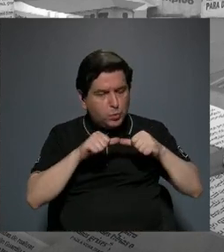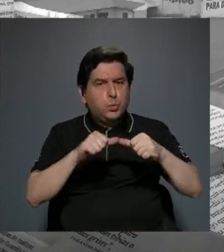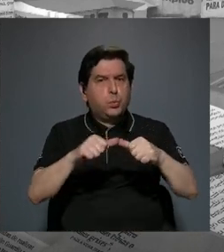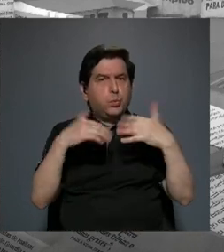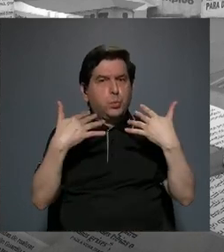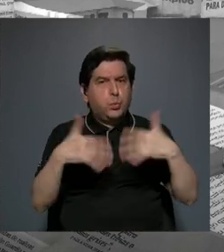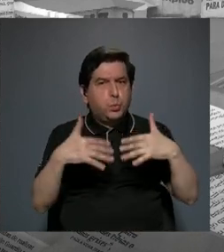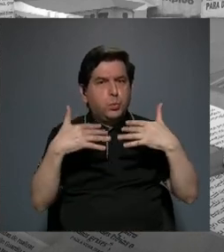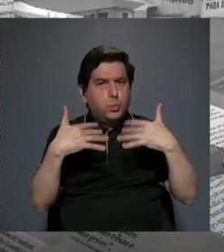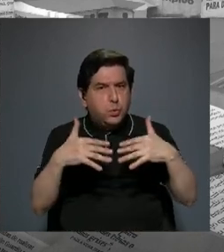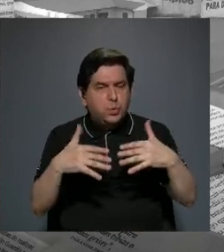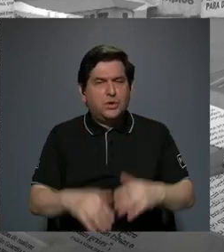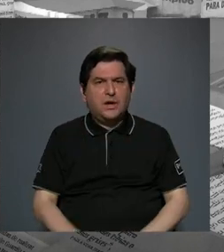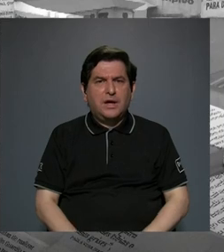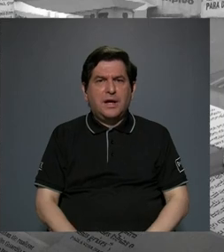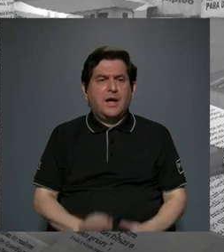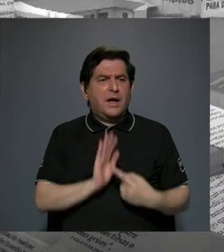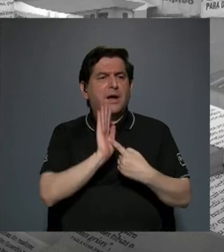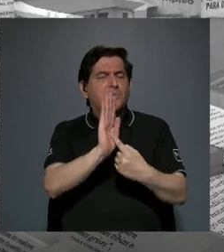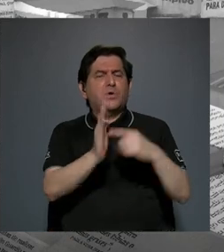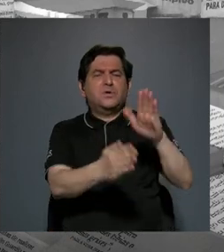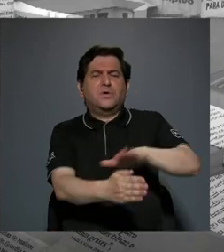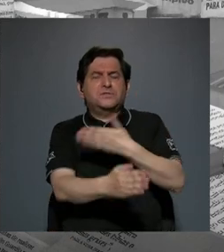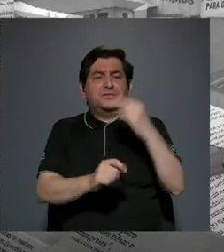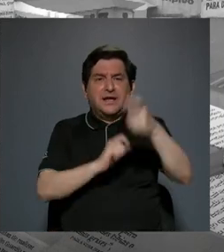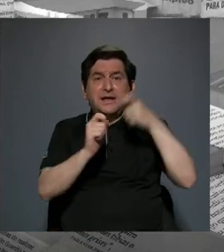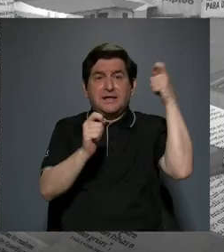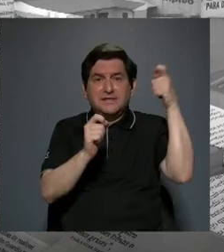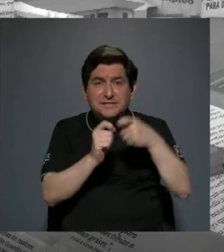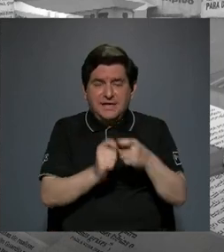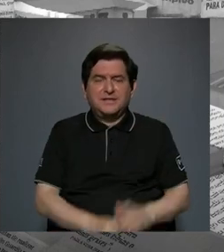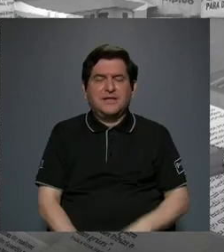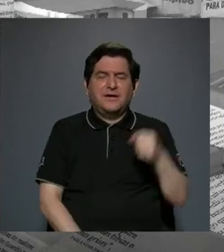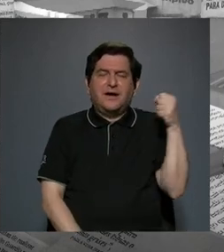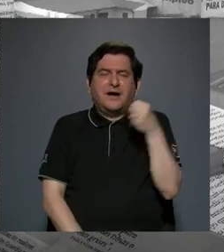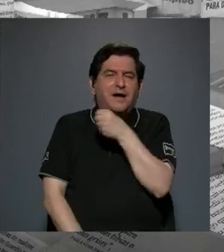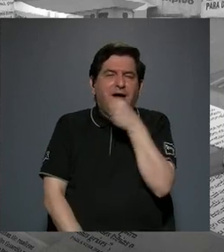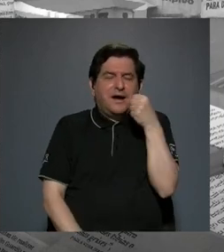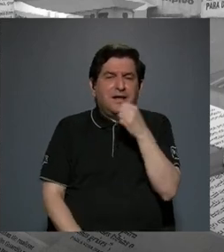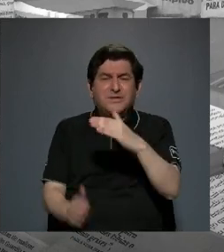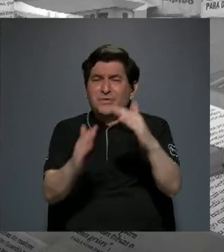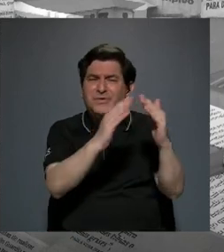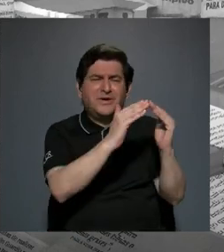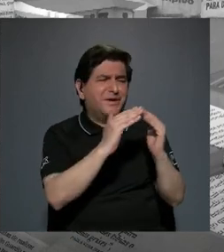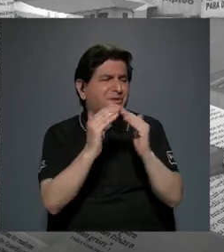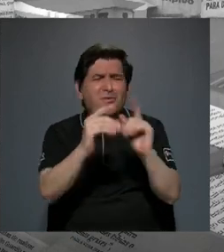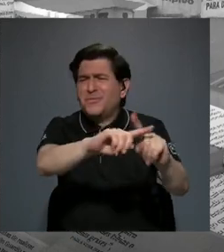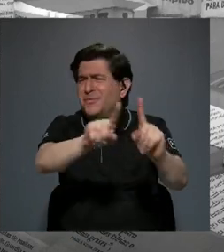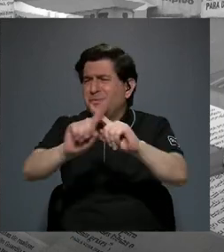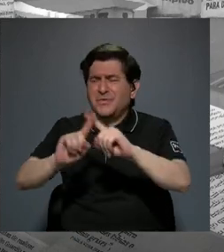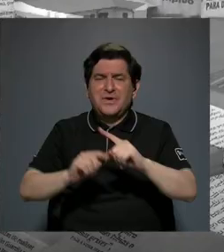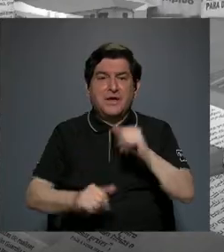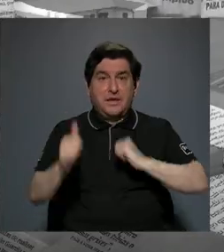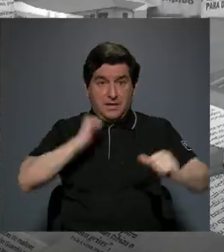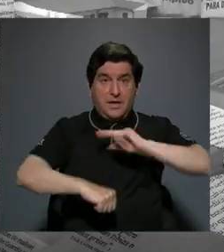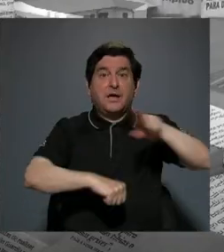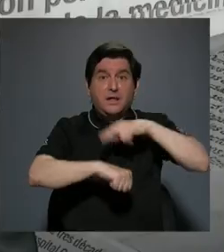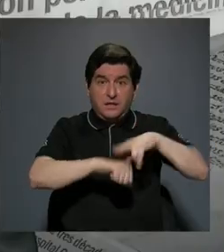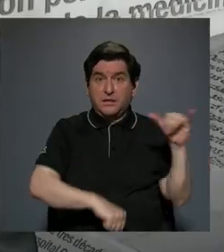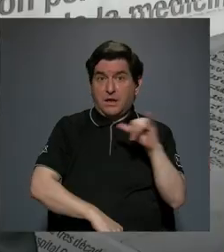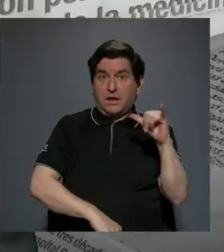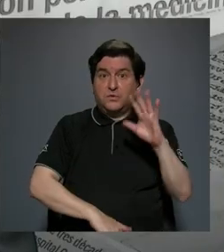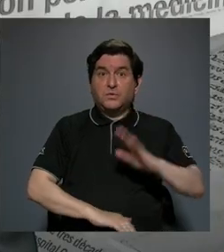dedicados a llevar la música y específicamente el canto a comunidades y al teatro nacional